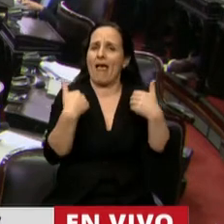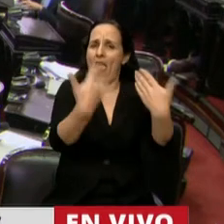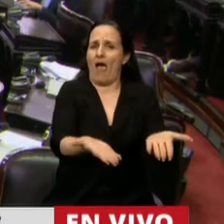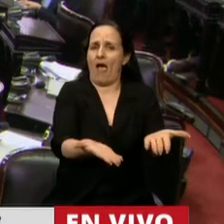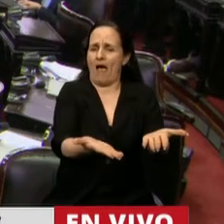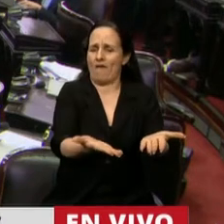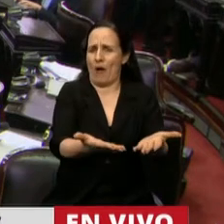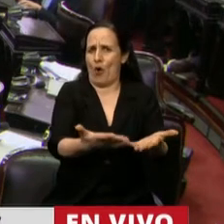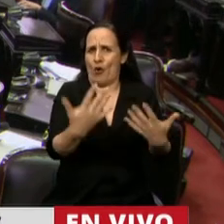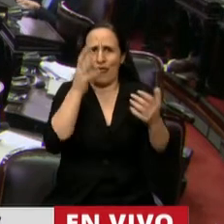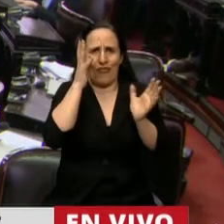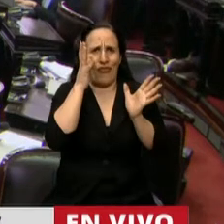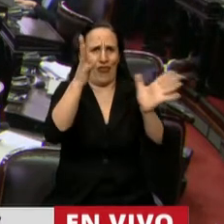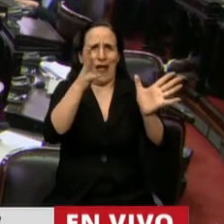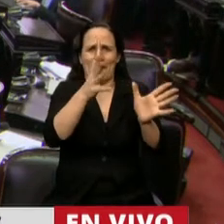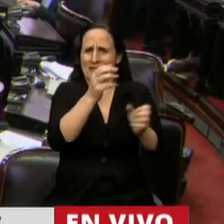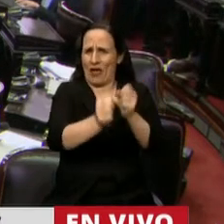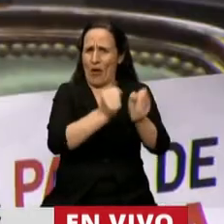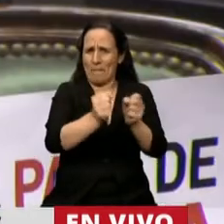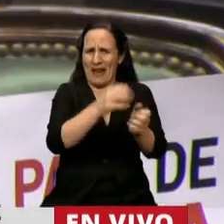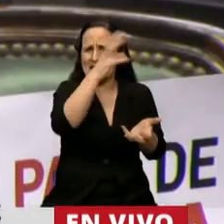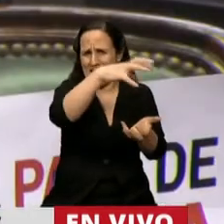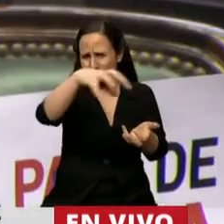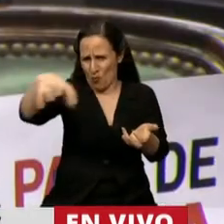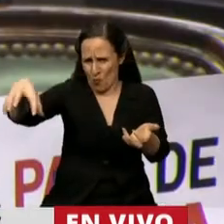a muchas empresas.